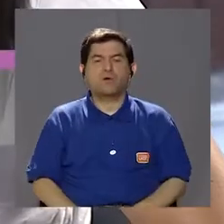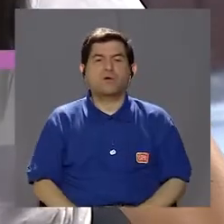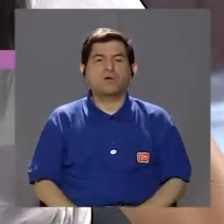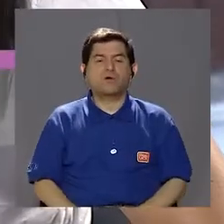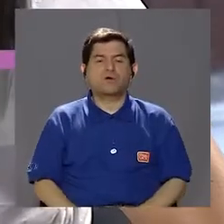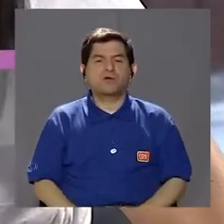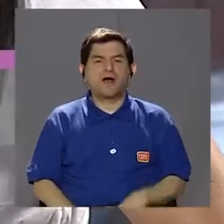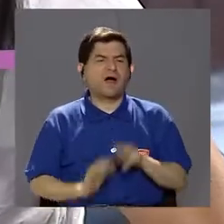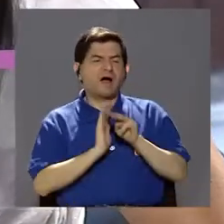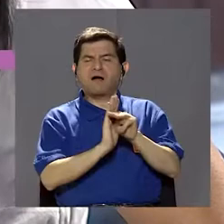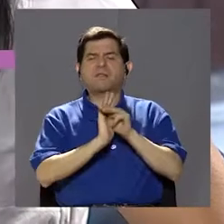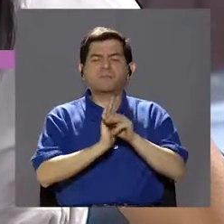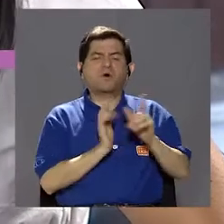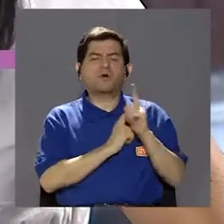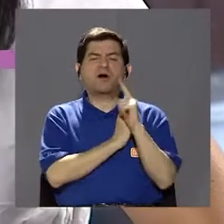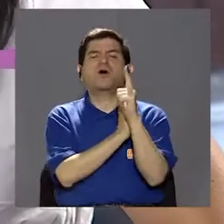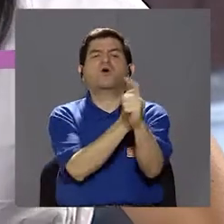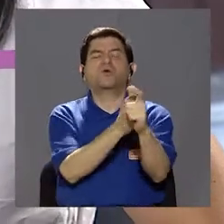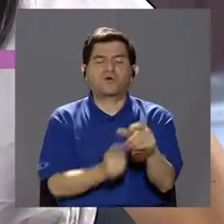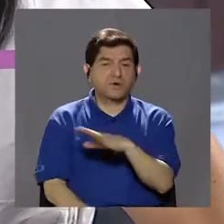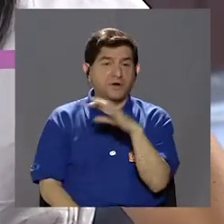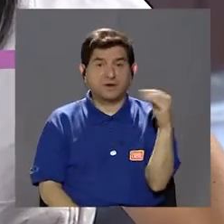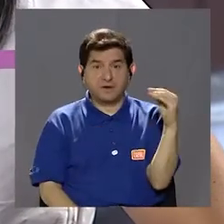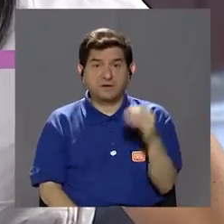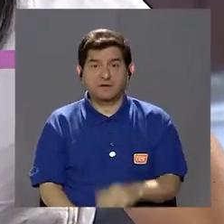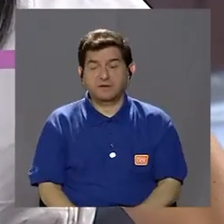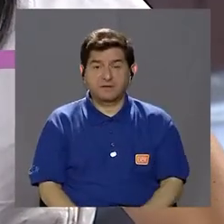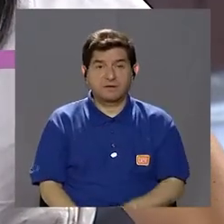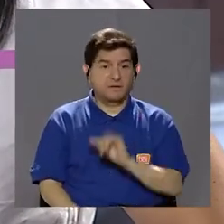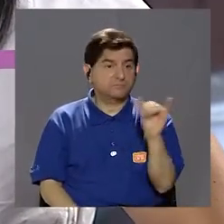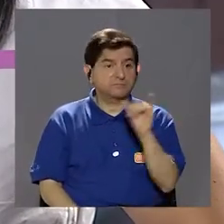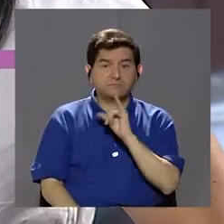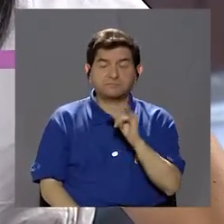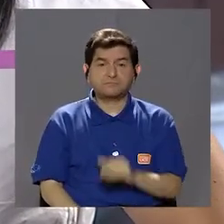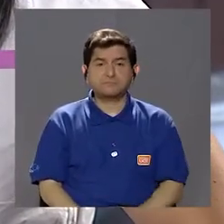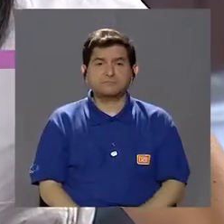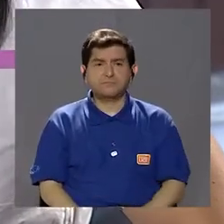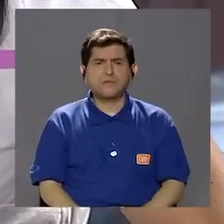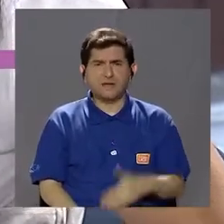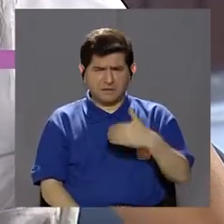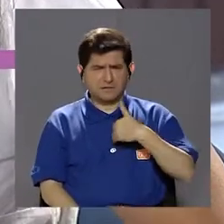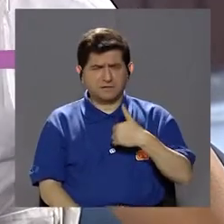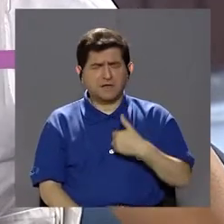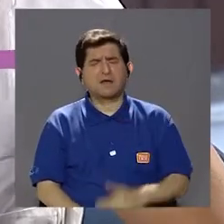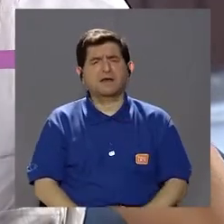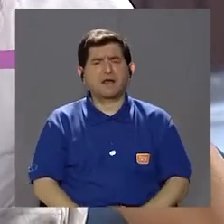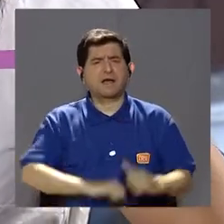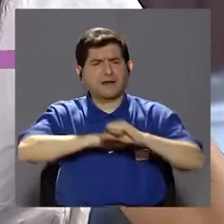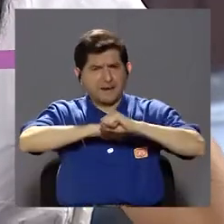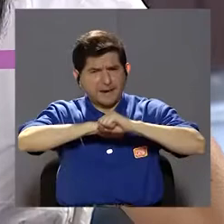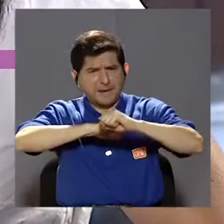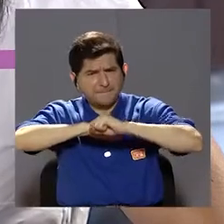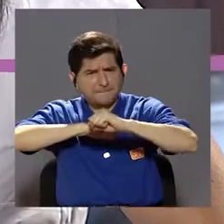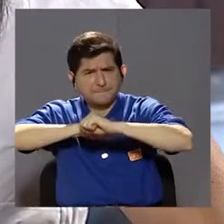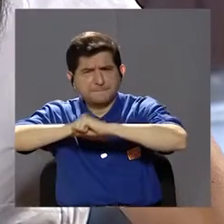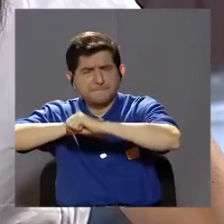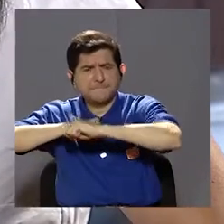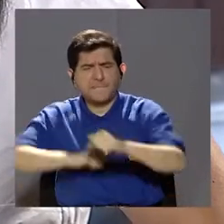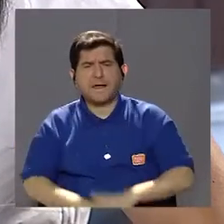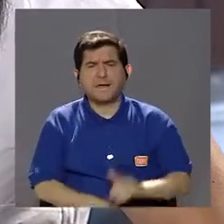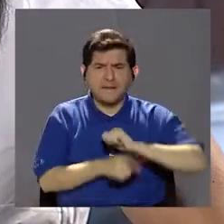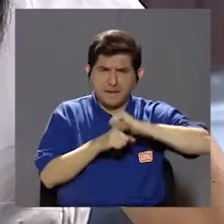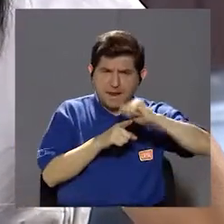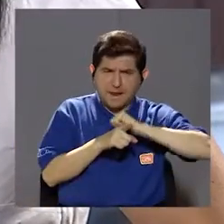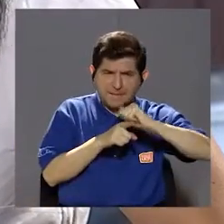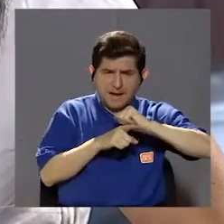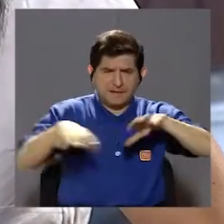como tan de moda correr, ¿verdad? Bueno, y que además hay una gran campaña, pensaría yo, de